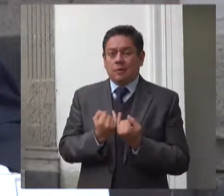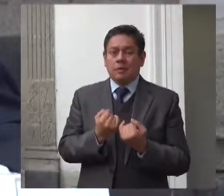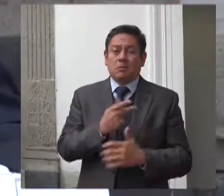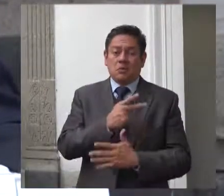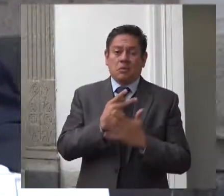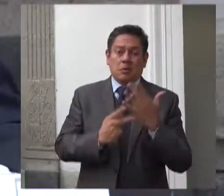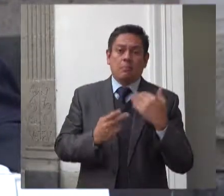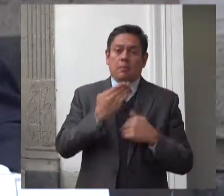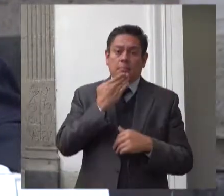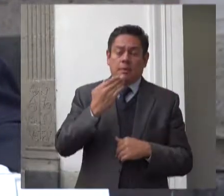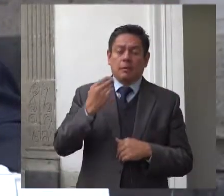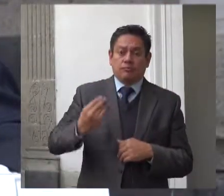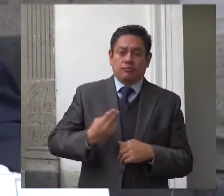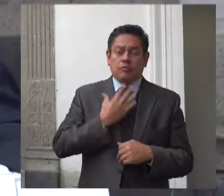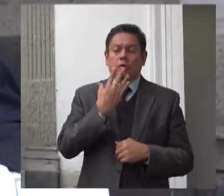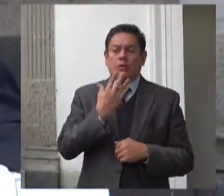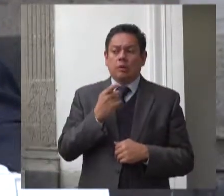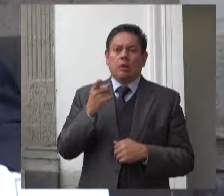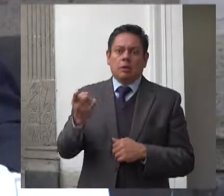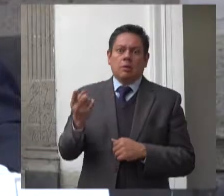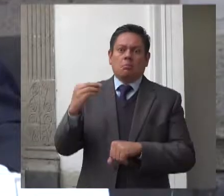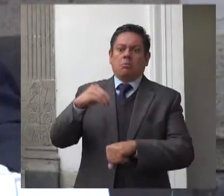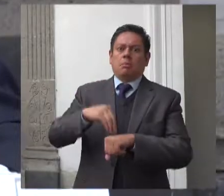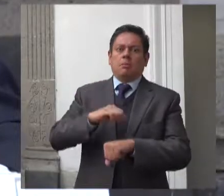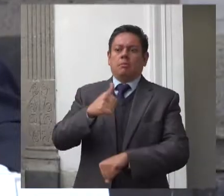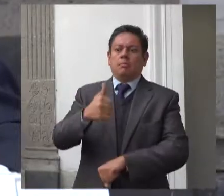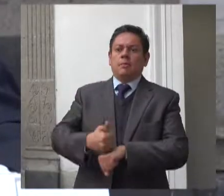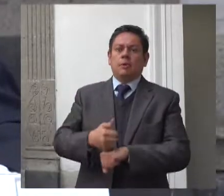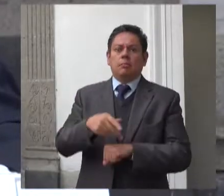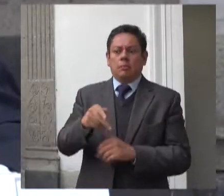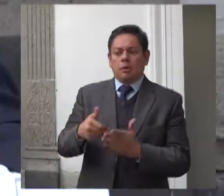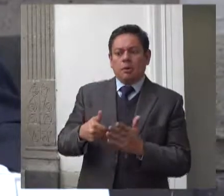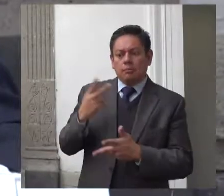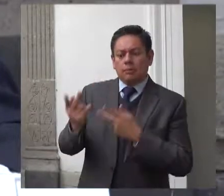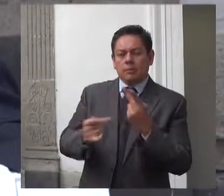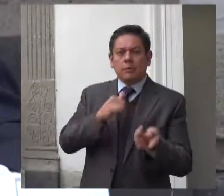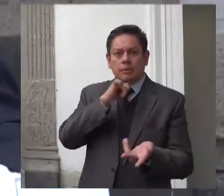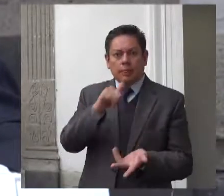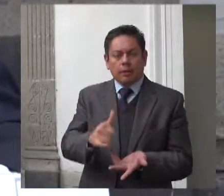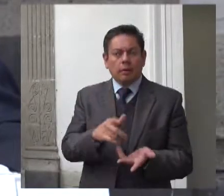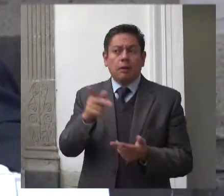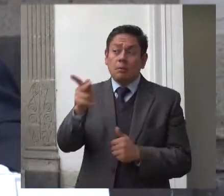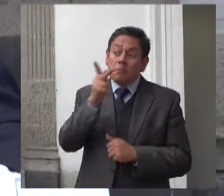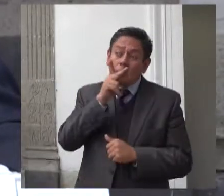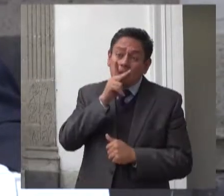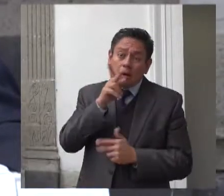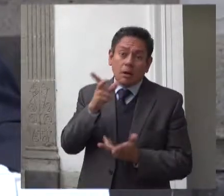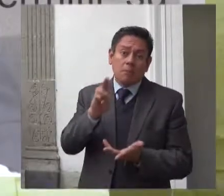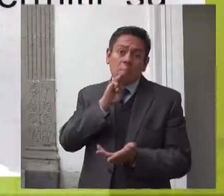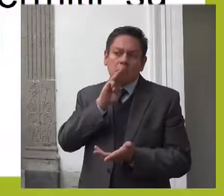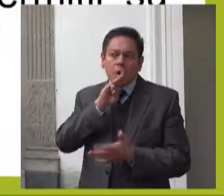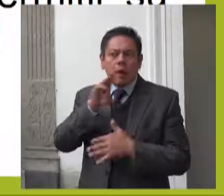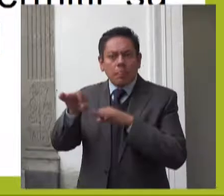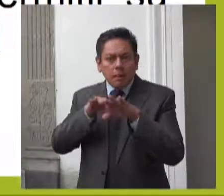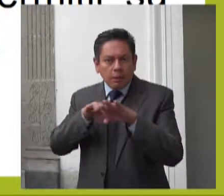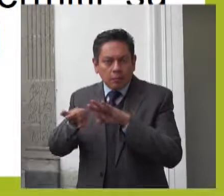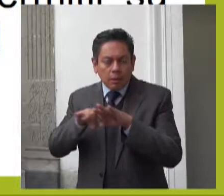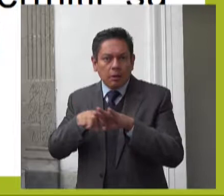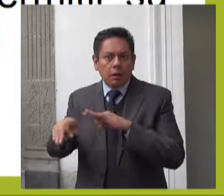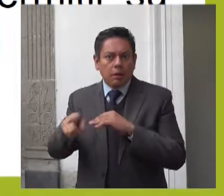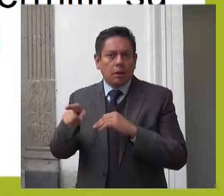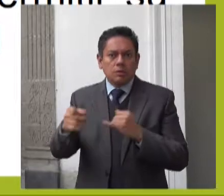de las madres trabajadoras y padres solos el derecho a la igualdad y no